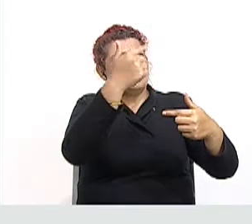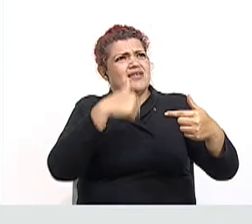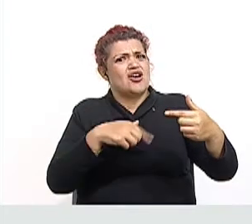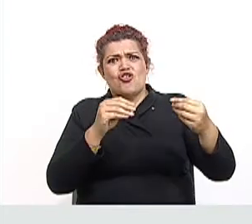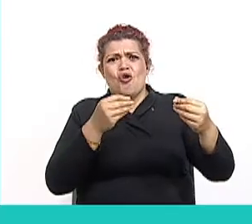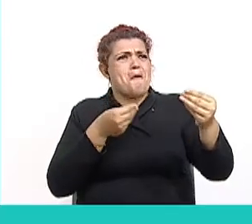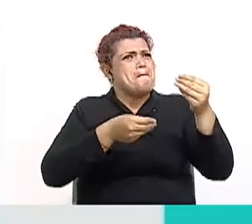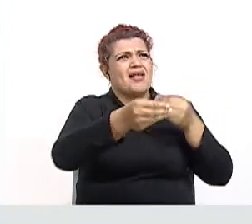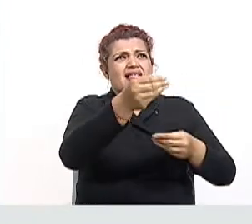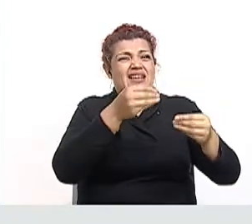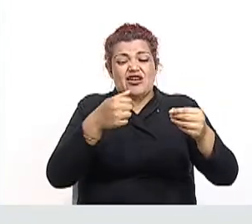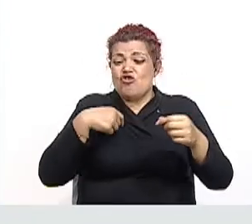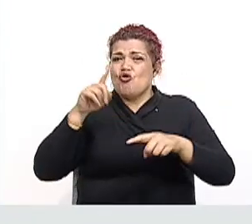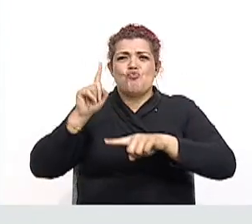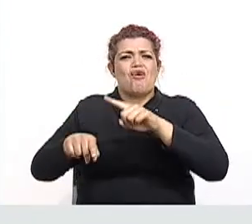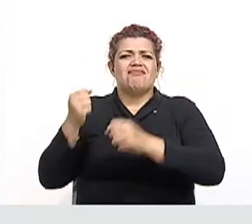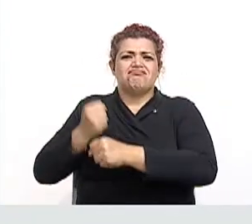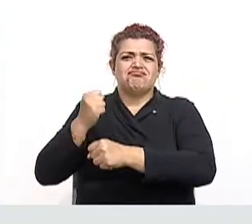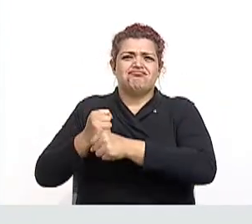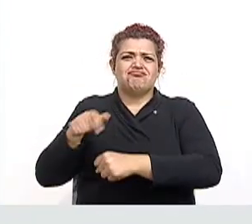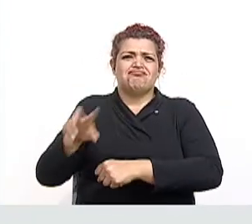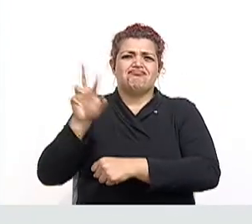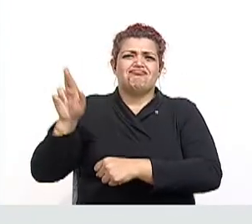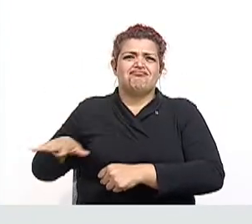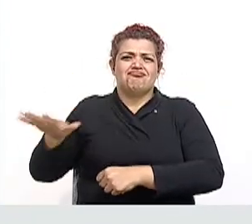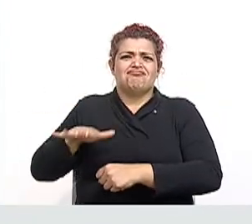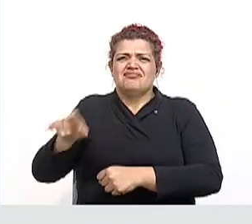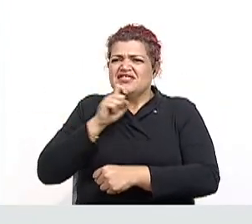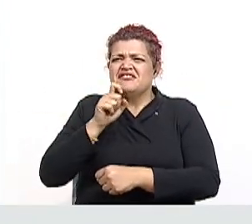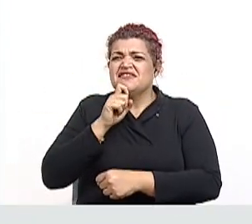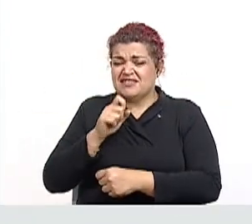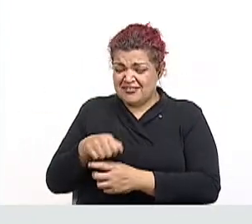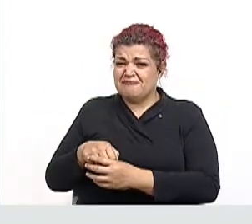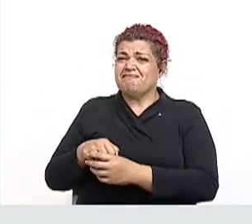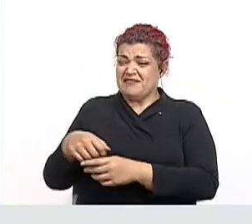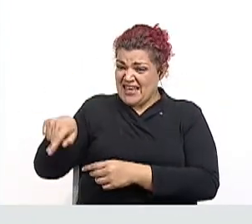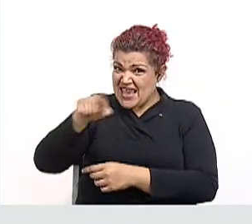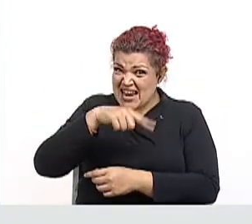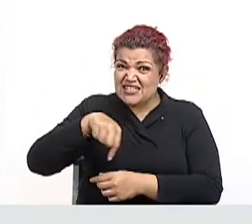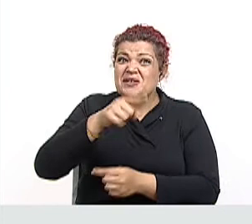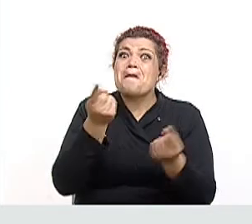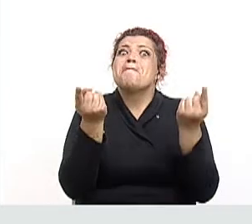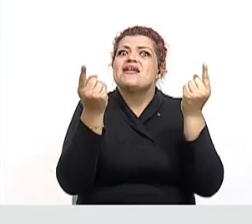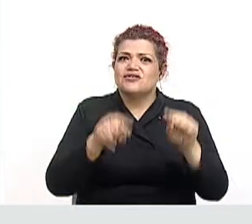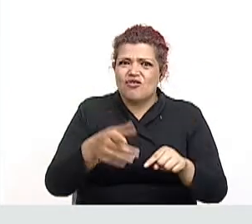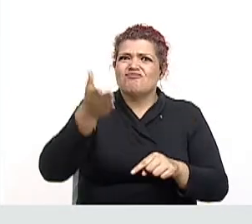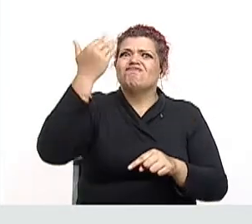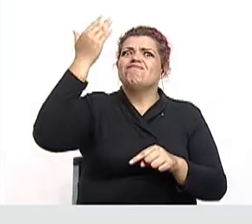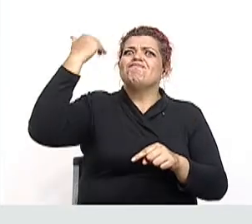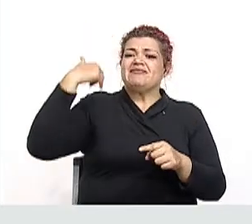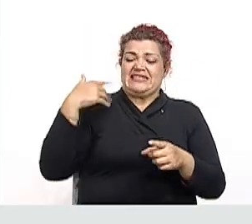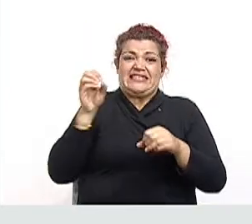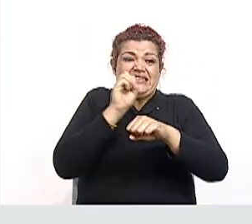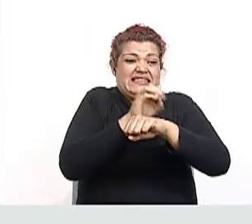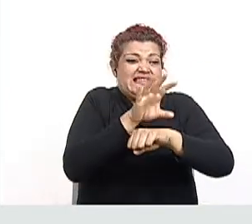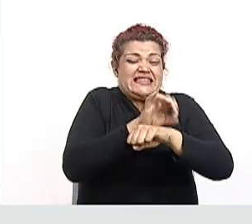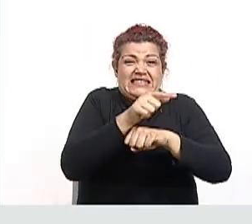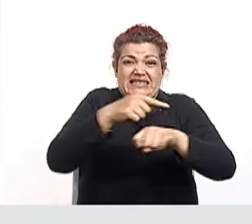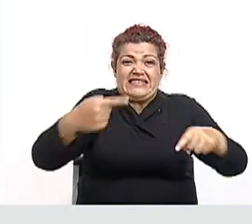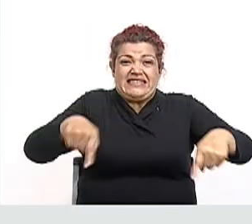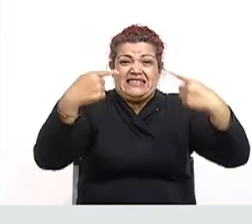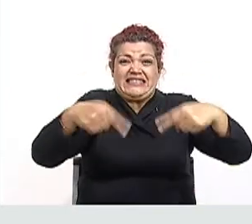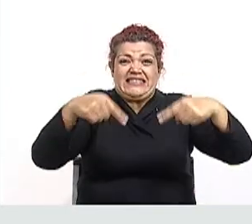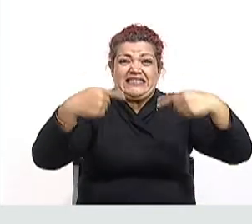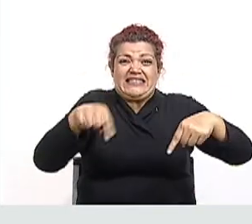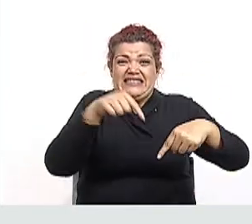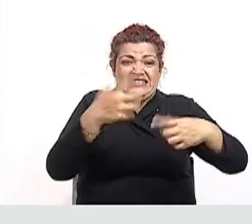manufacturera nacional. Estos son los datos básicos del tema factores internos y externos que influyeron en la conflictividad y